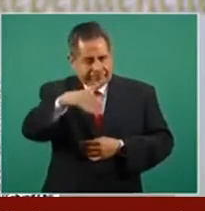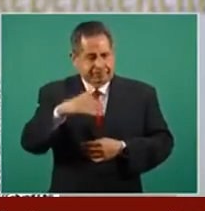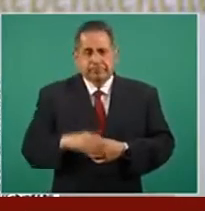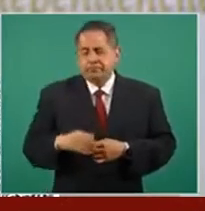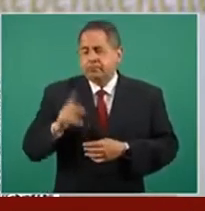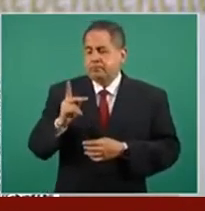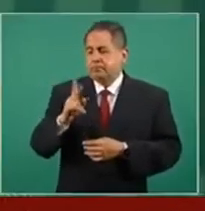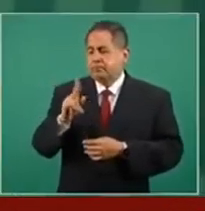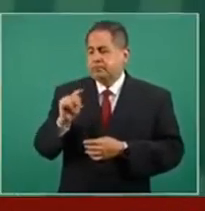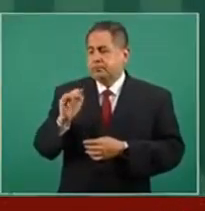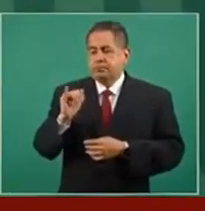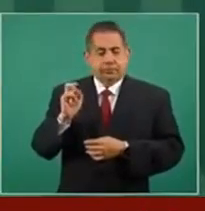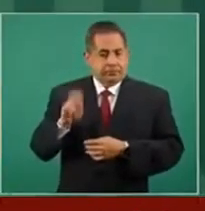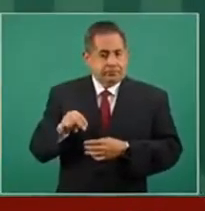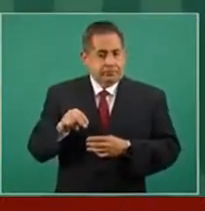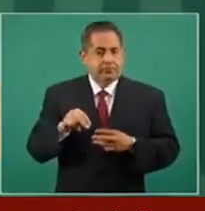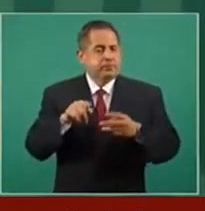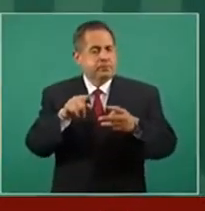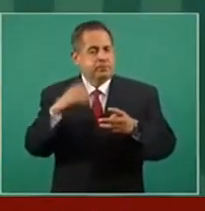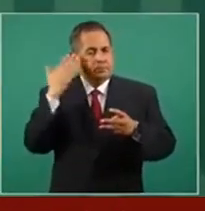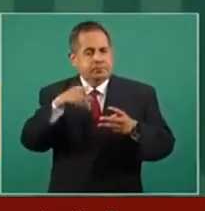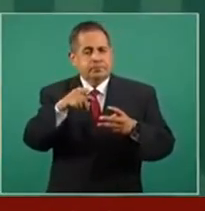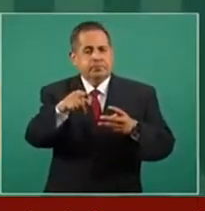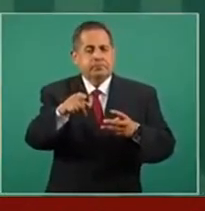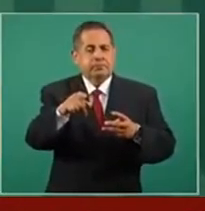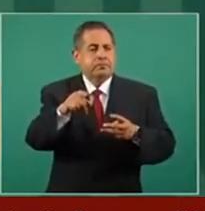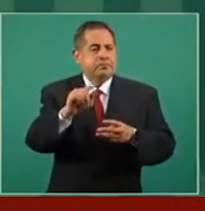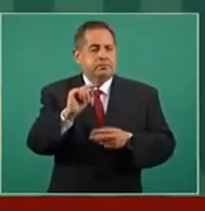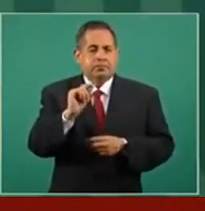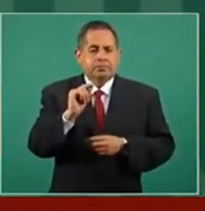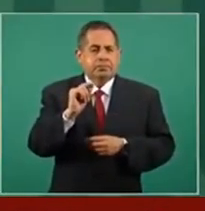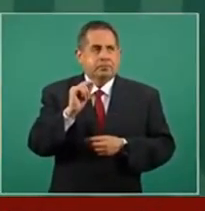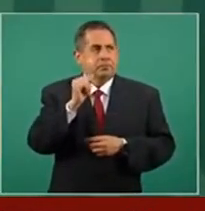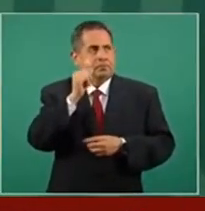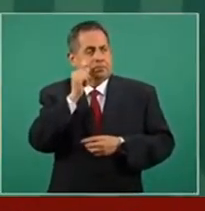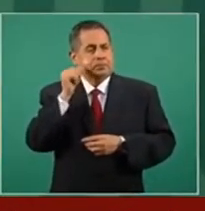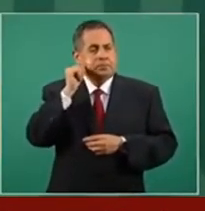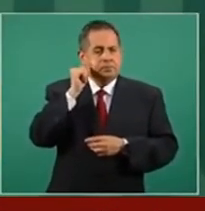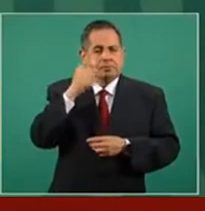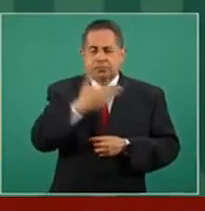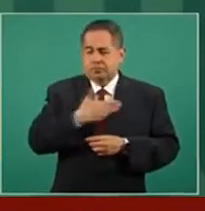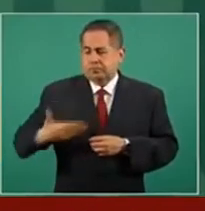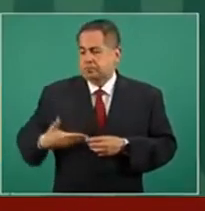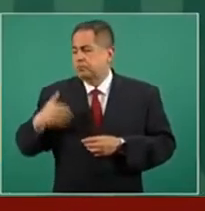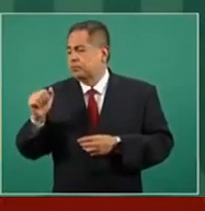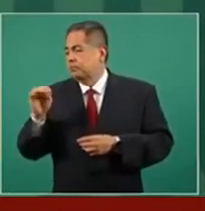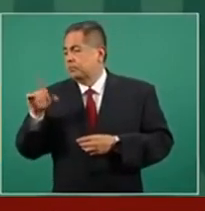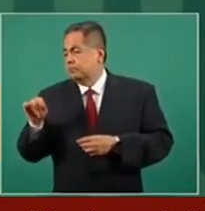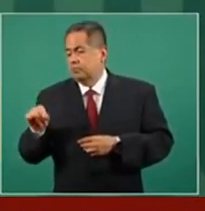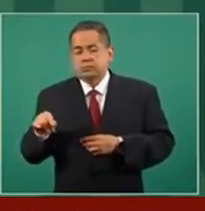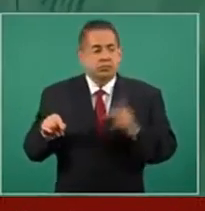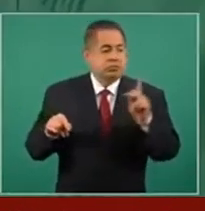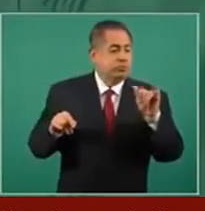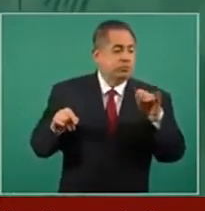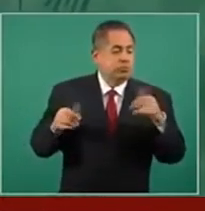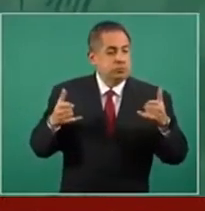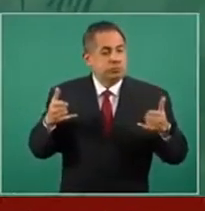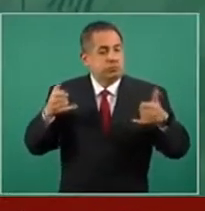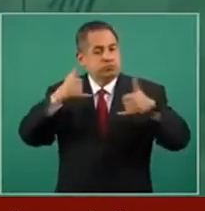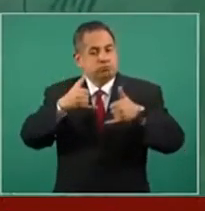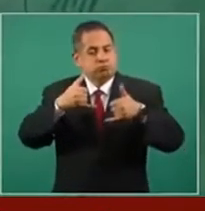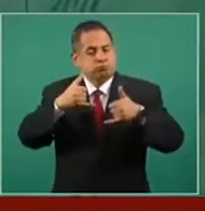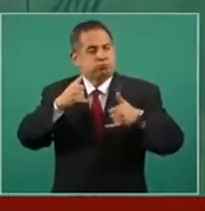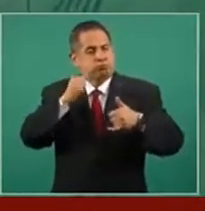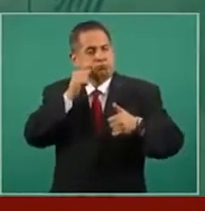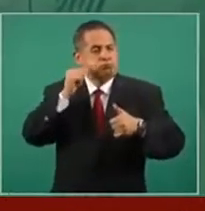Putin, quien se comunicaron el presidente López Obrador y él en la mañana del día de